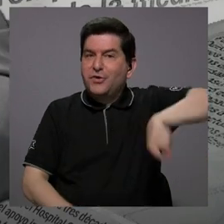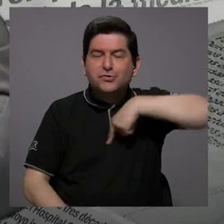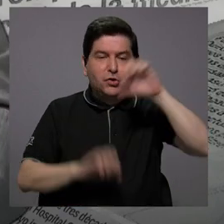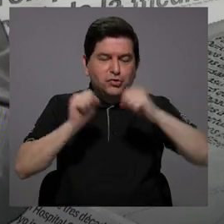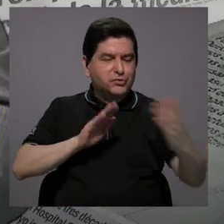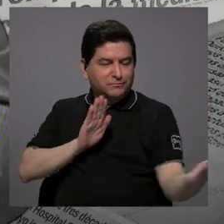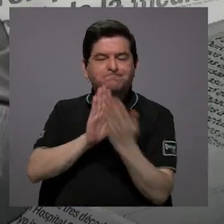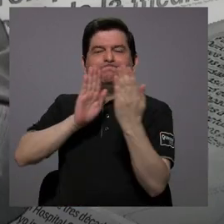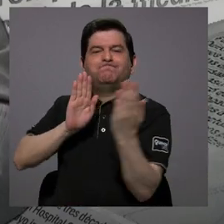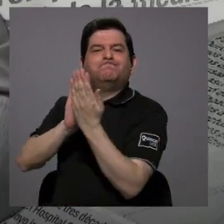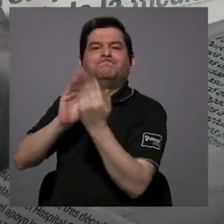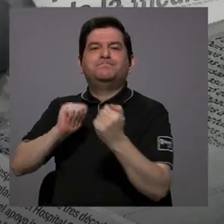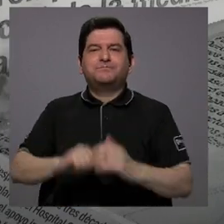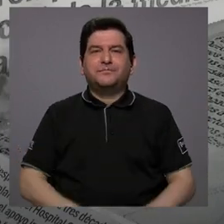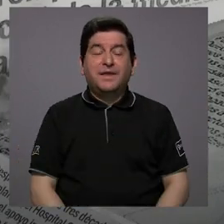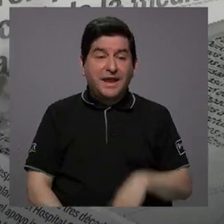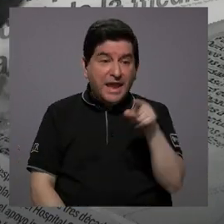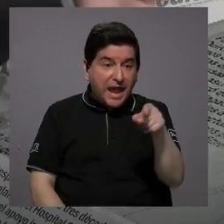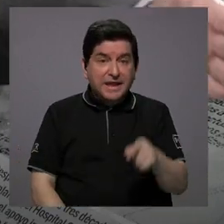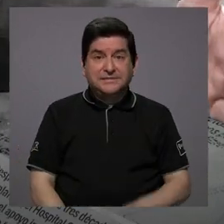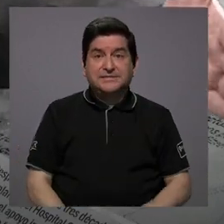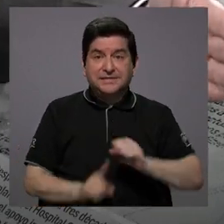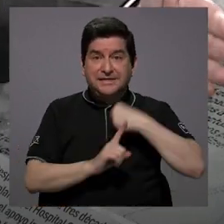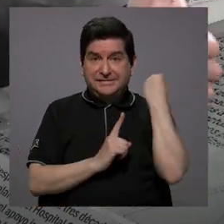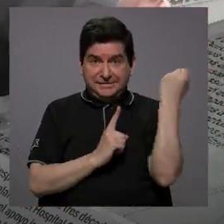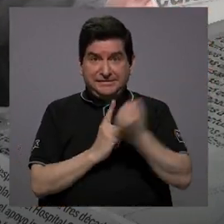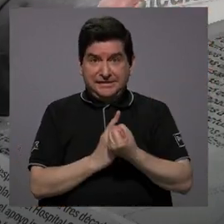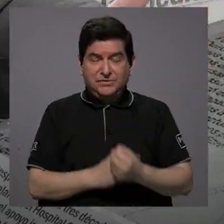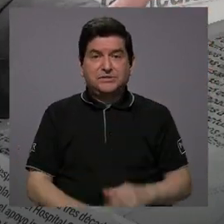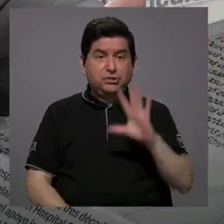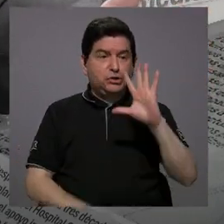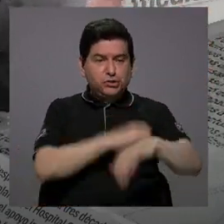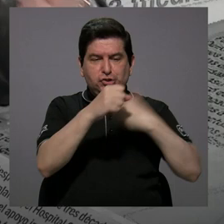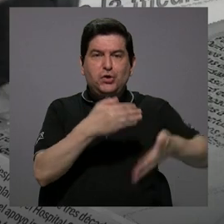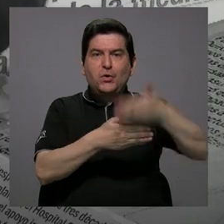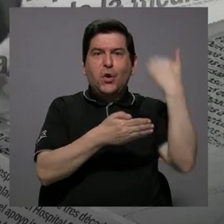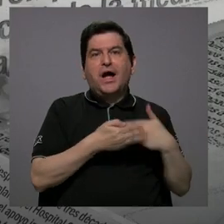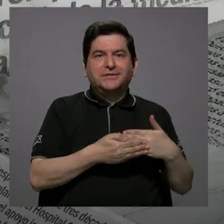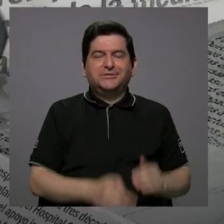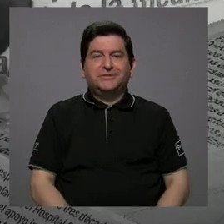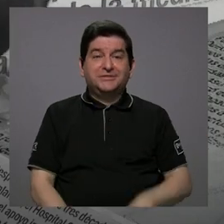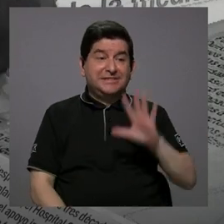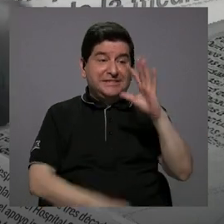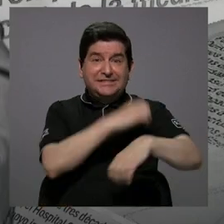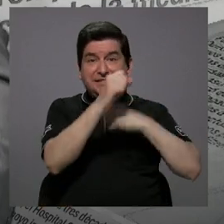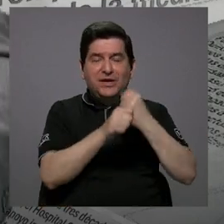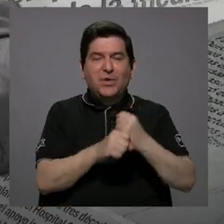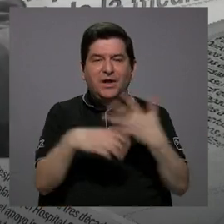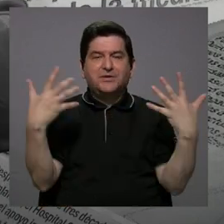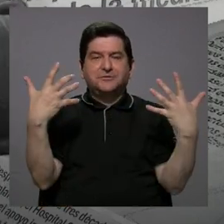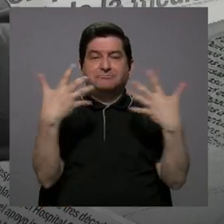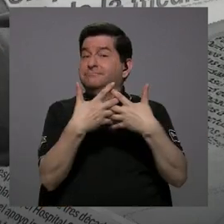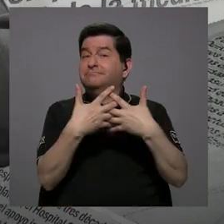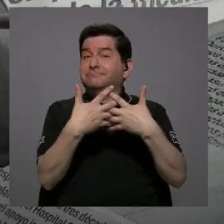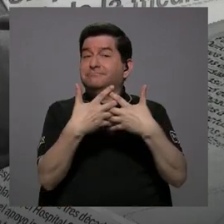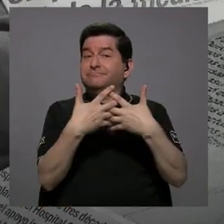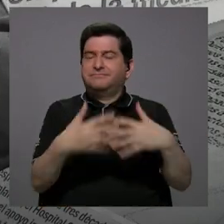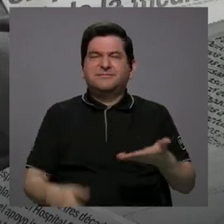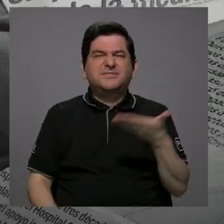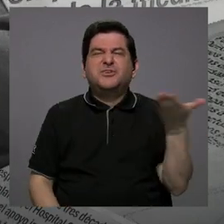poder combatirlos. Y eso se va cinco años atrás. Y son los cinco años que coinciden con